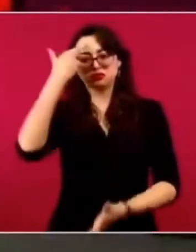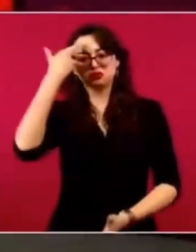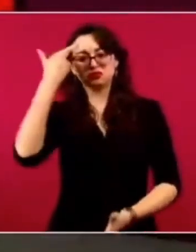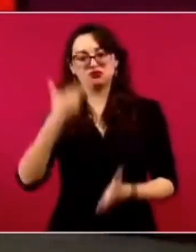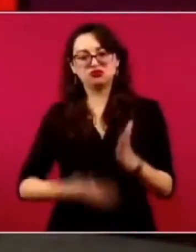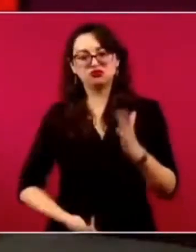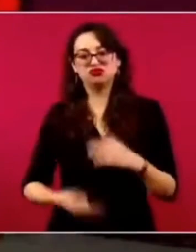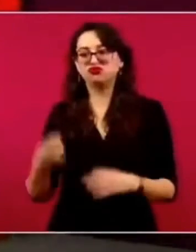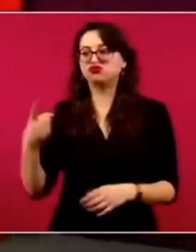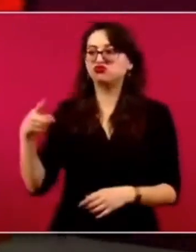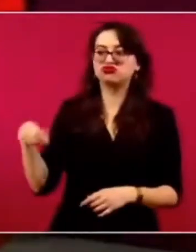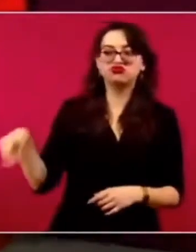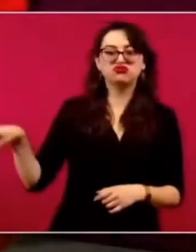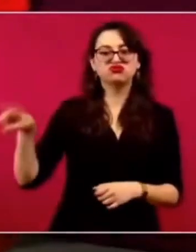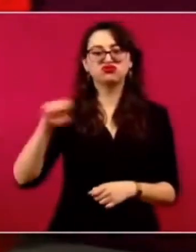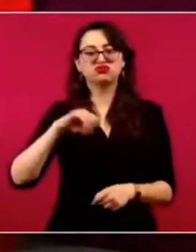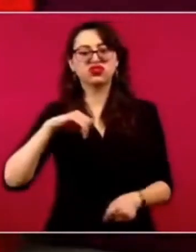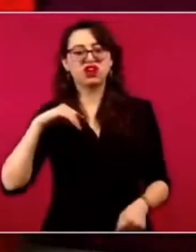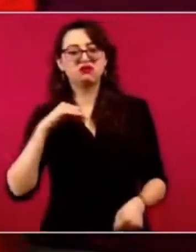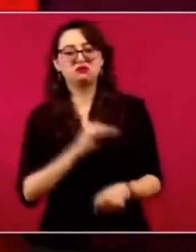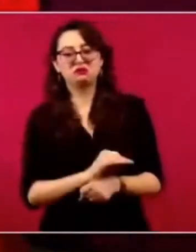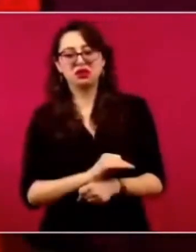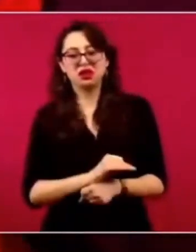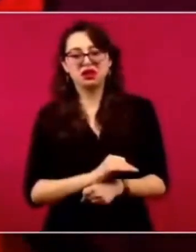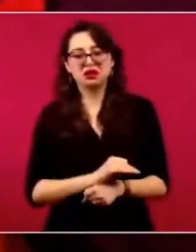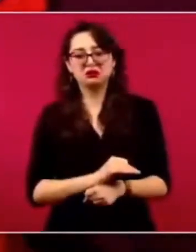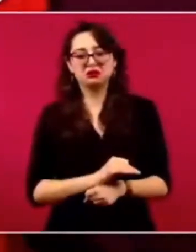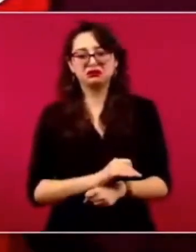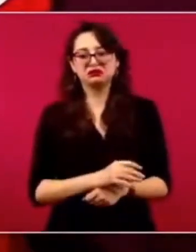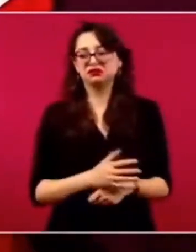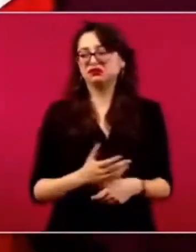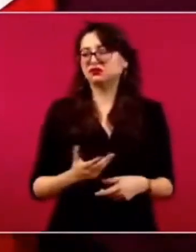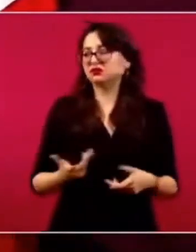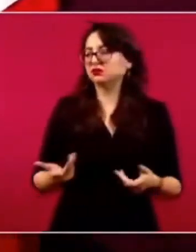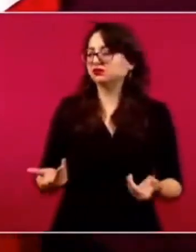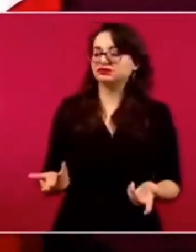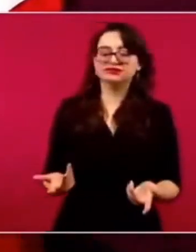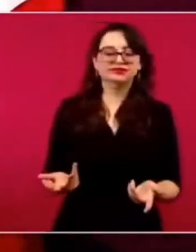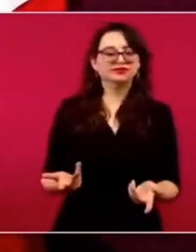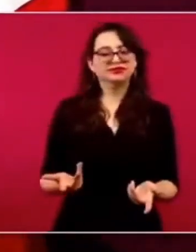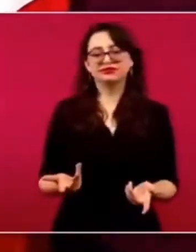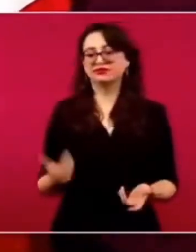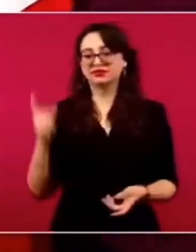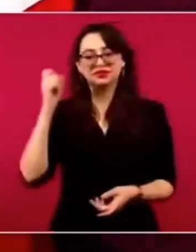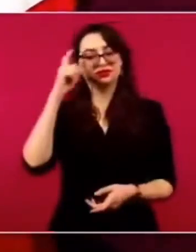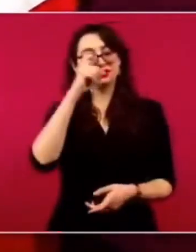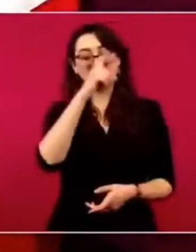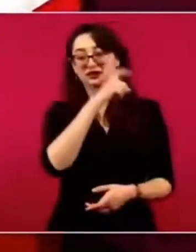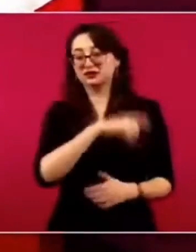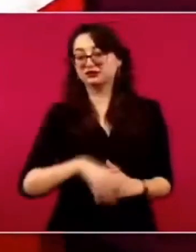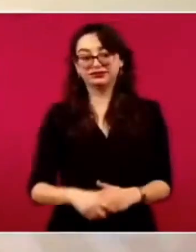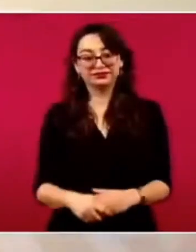Y sí hace falta que se haga una revisión. Le voy a pedir